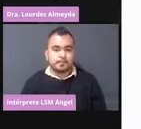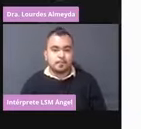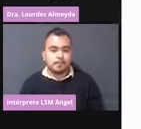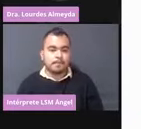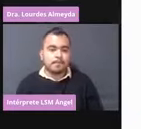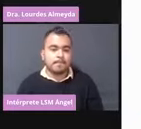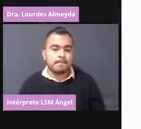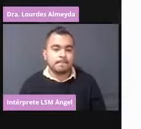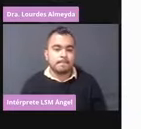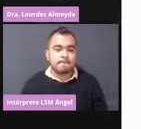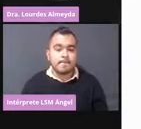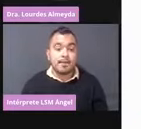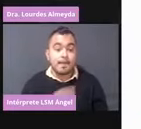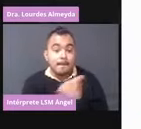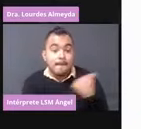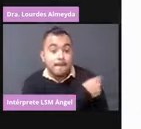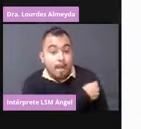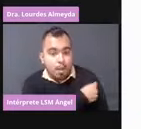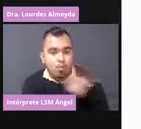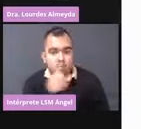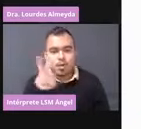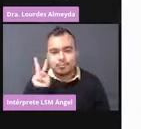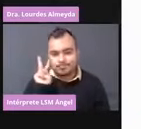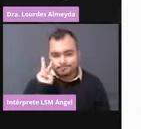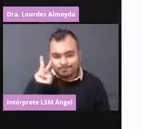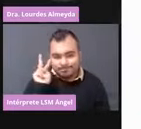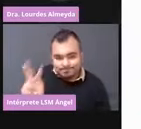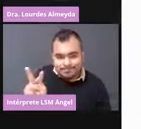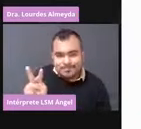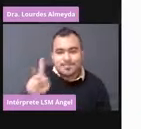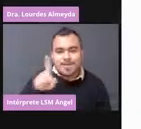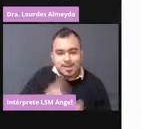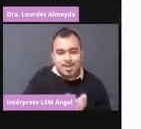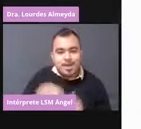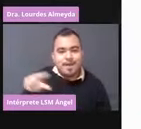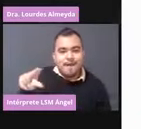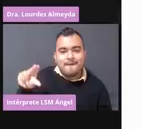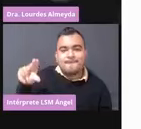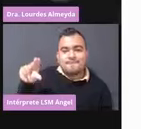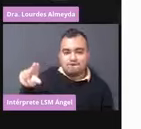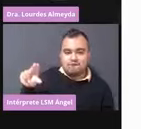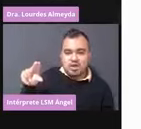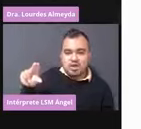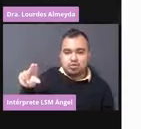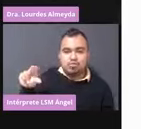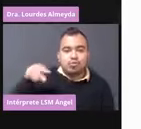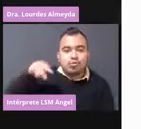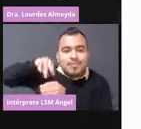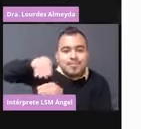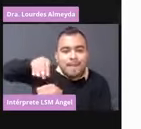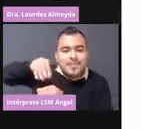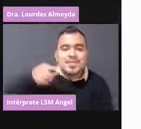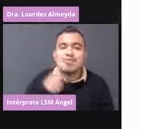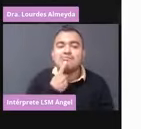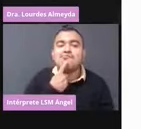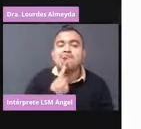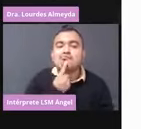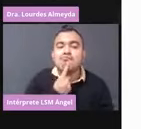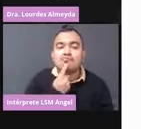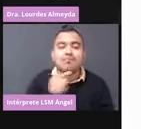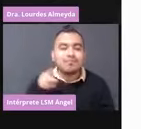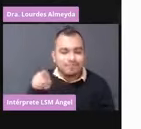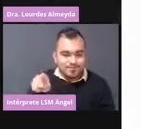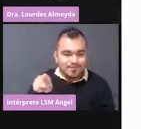Esta vacuna, como ustedes ven ahí, el frasquito de tapitas rojas, se